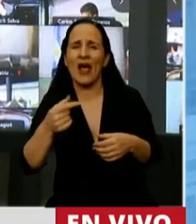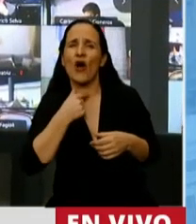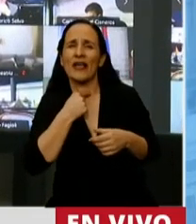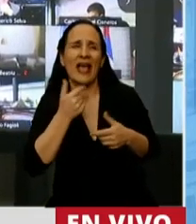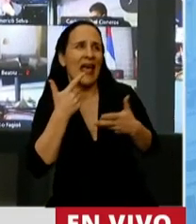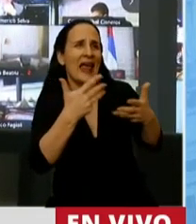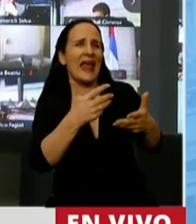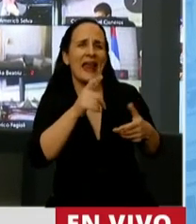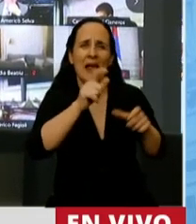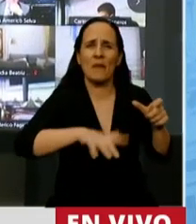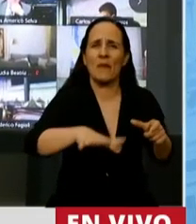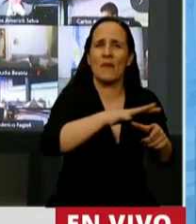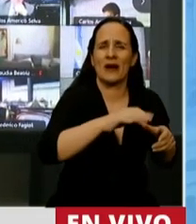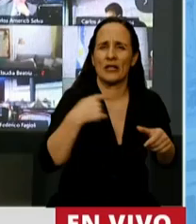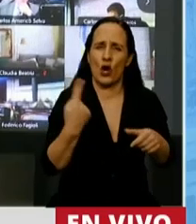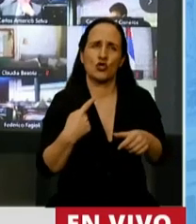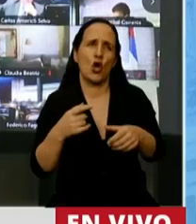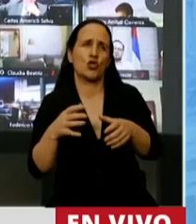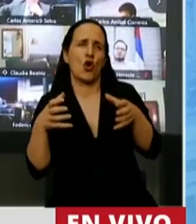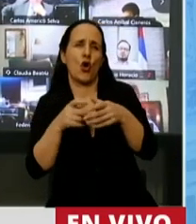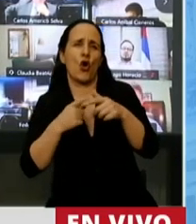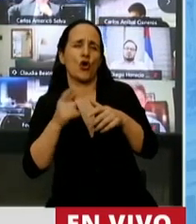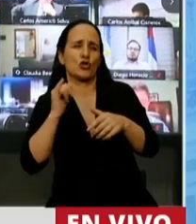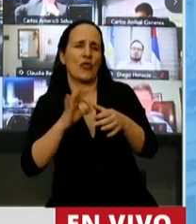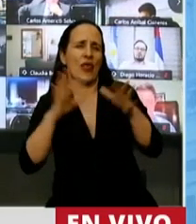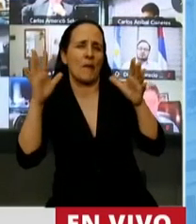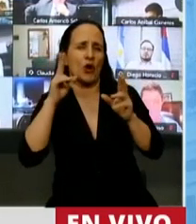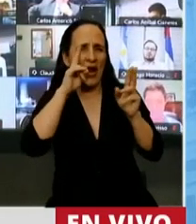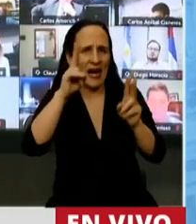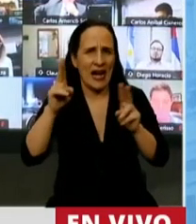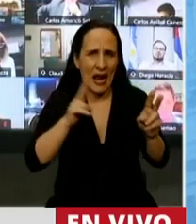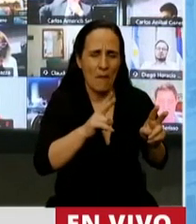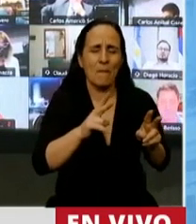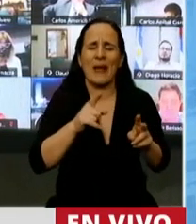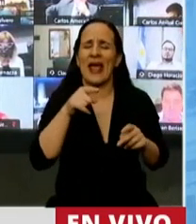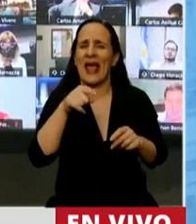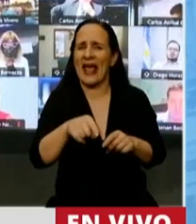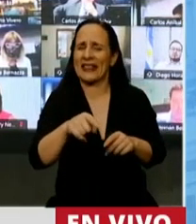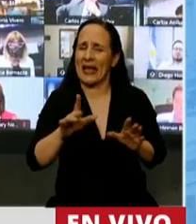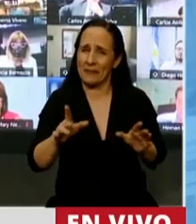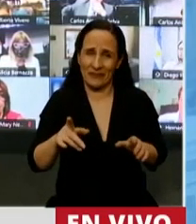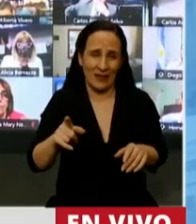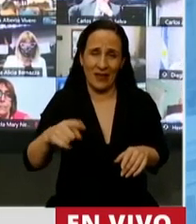de tomar las decisiones, a la hora de ser responsables, a la hora de ser consecuentes con lo que